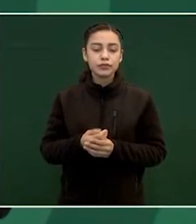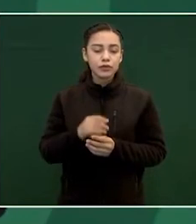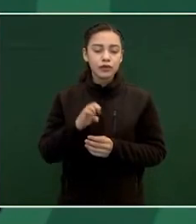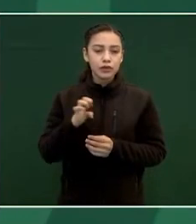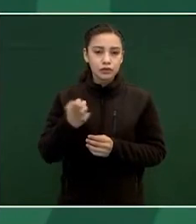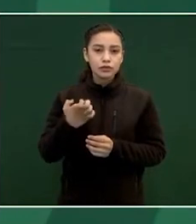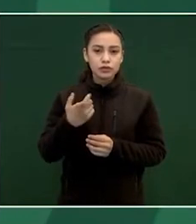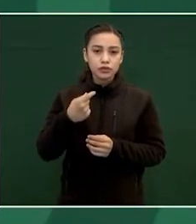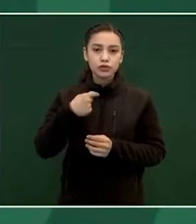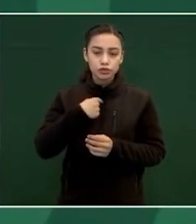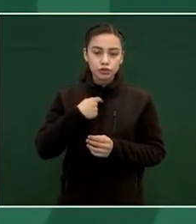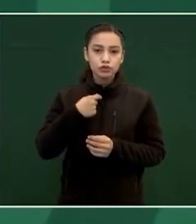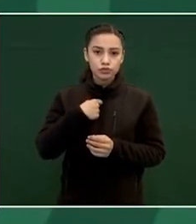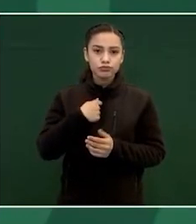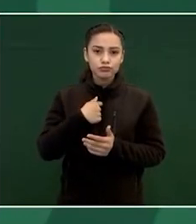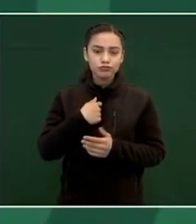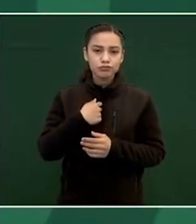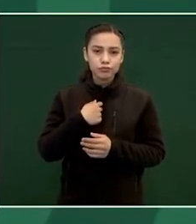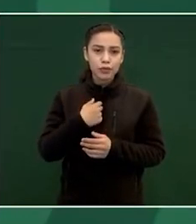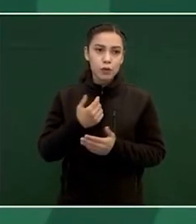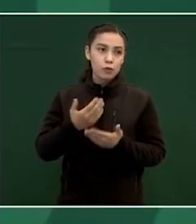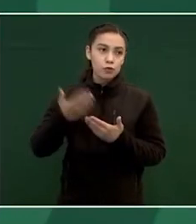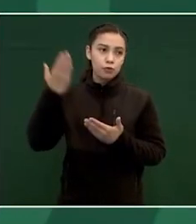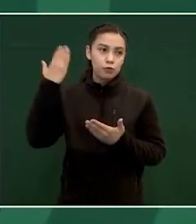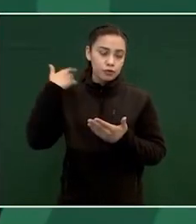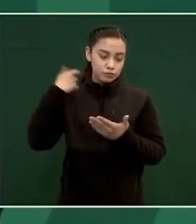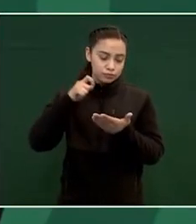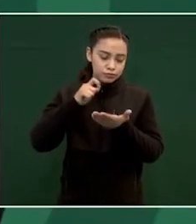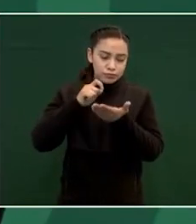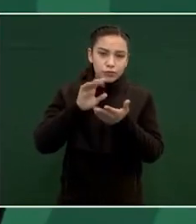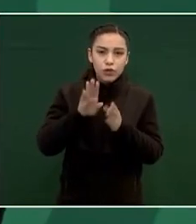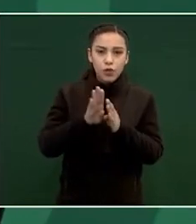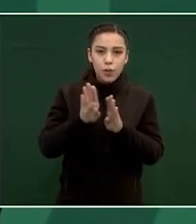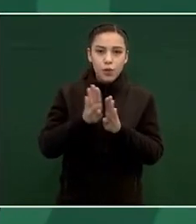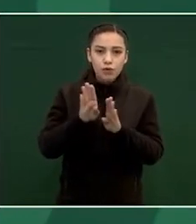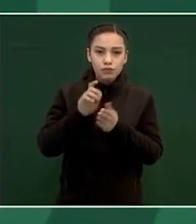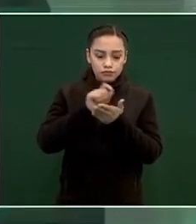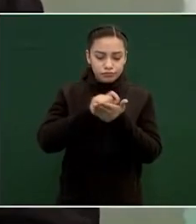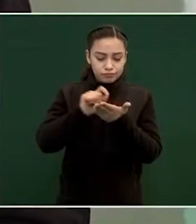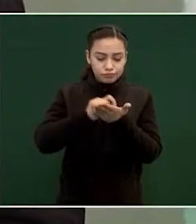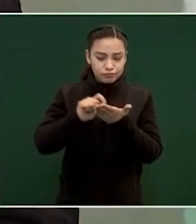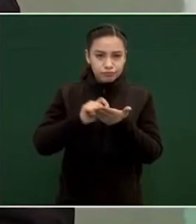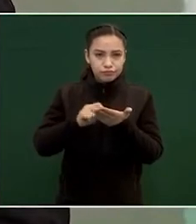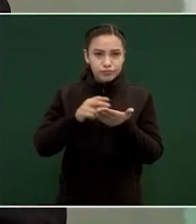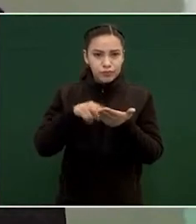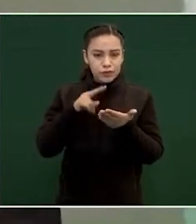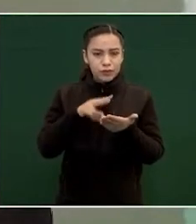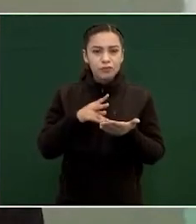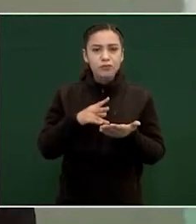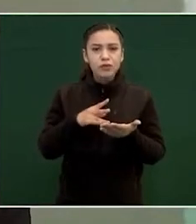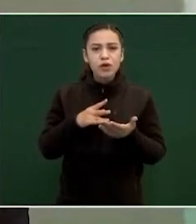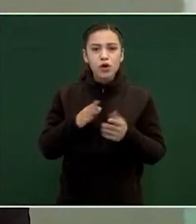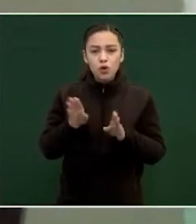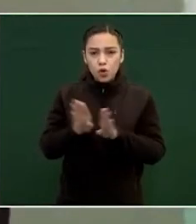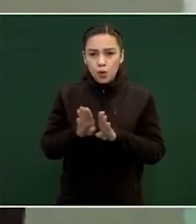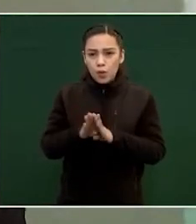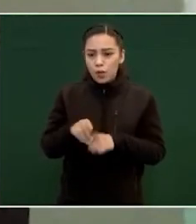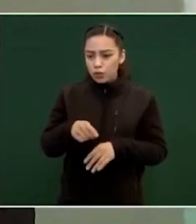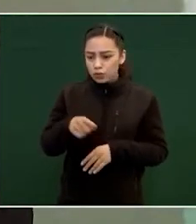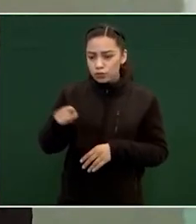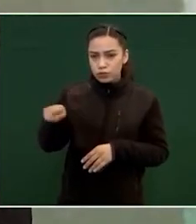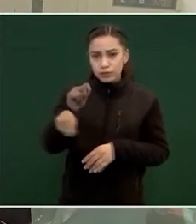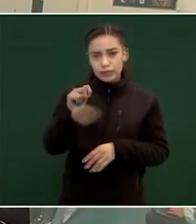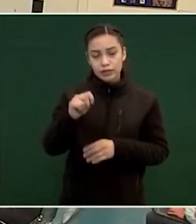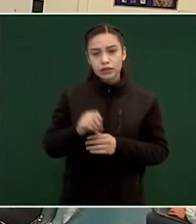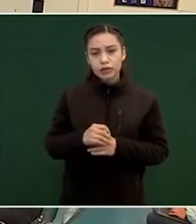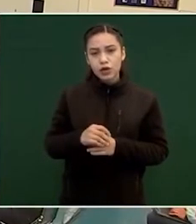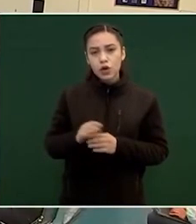desde hace tiempo con qué autoridad moral el señor Loret